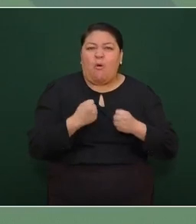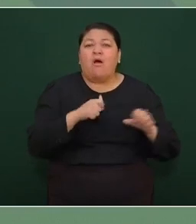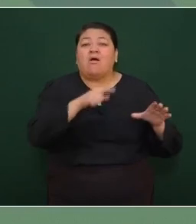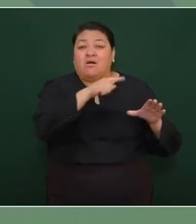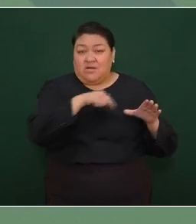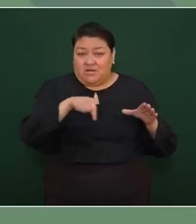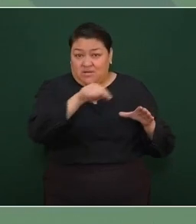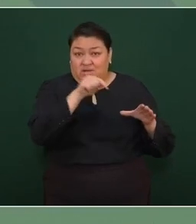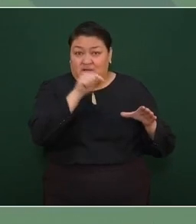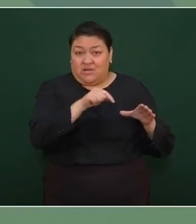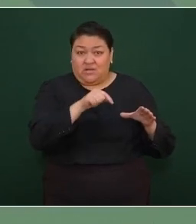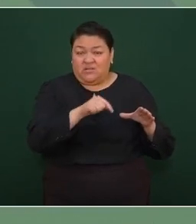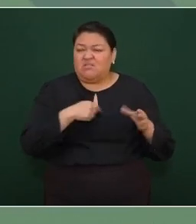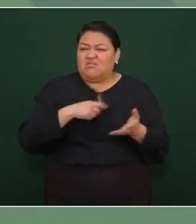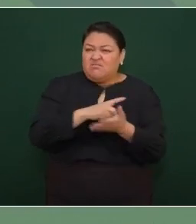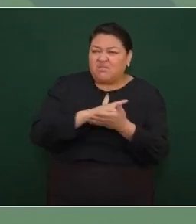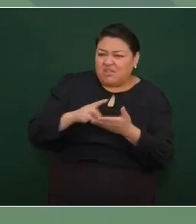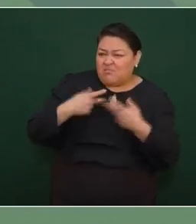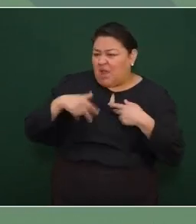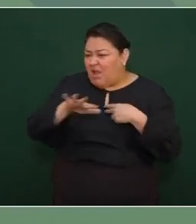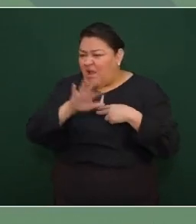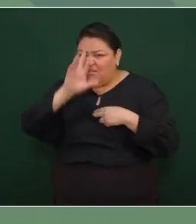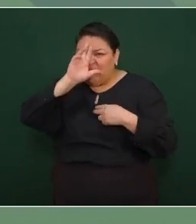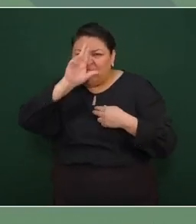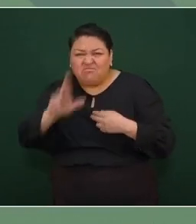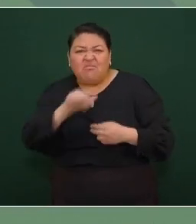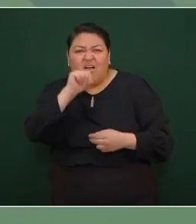de los derechos del pueblo.